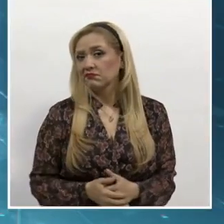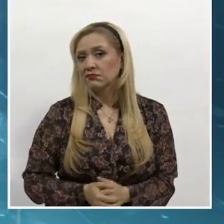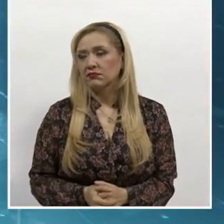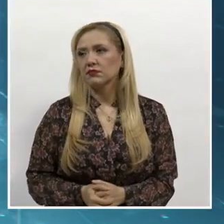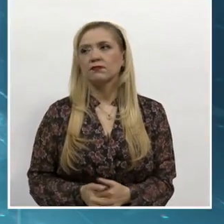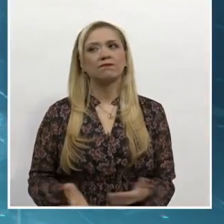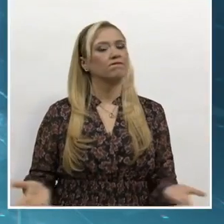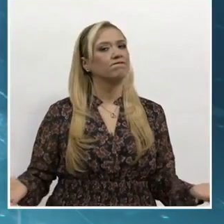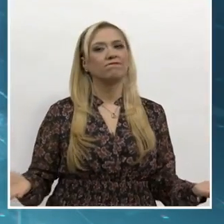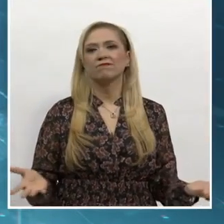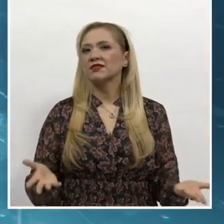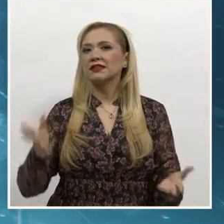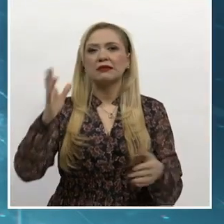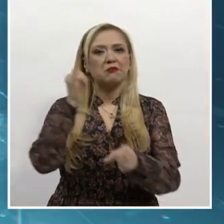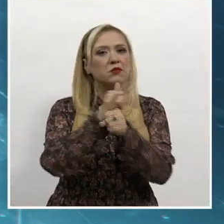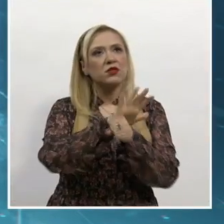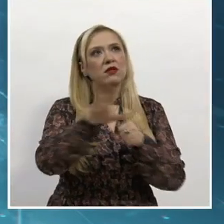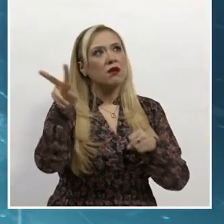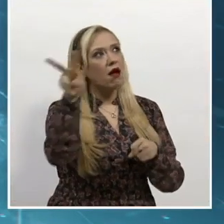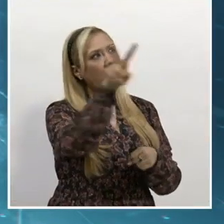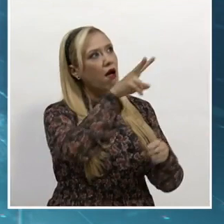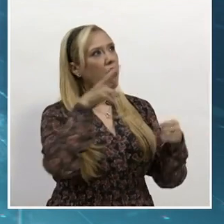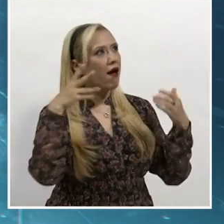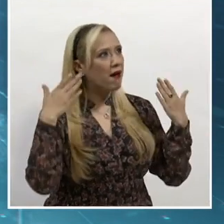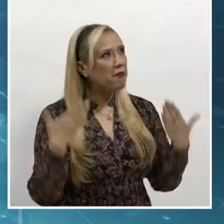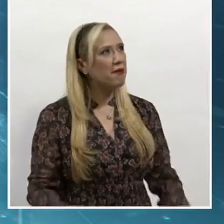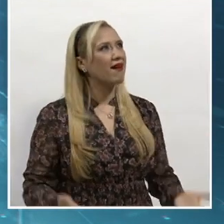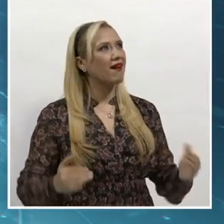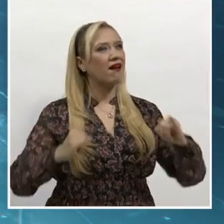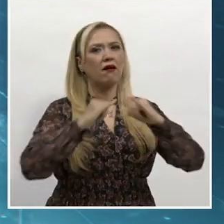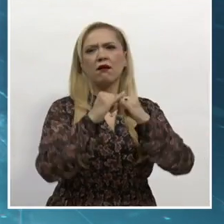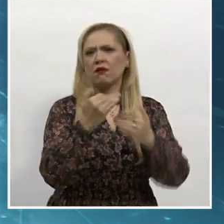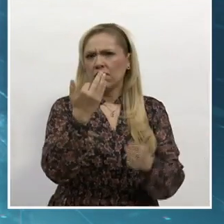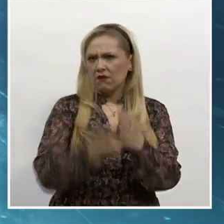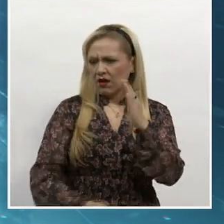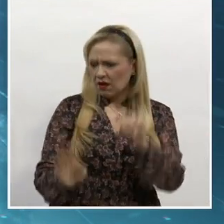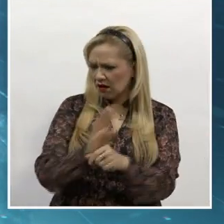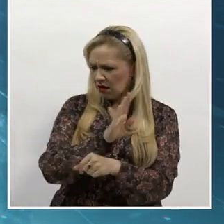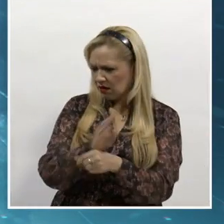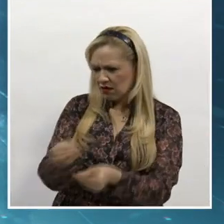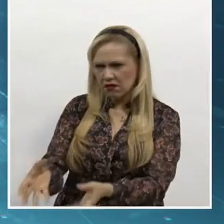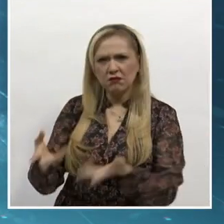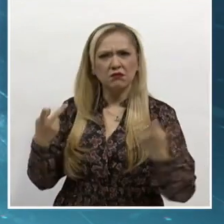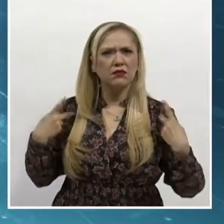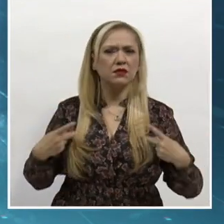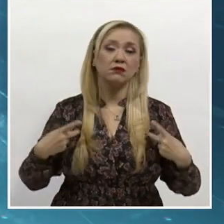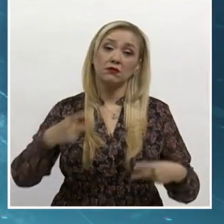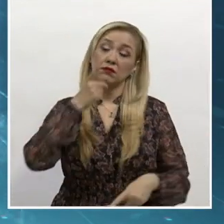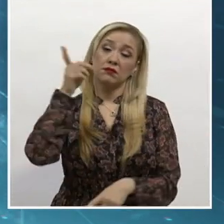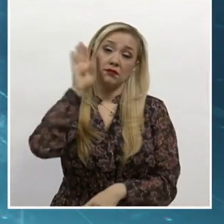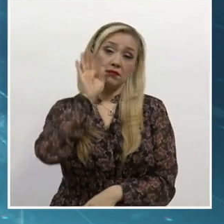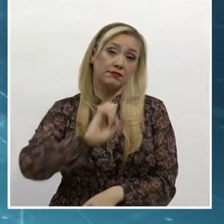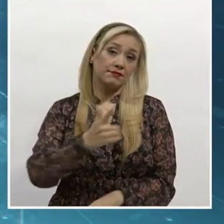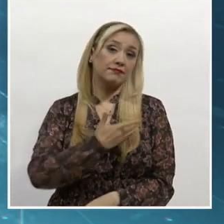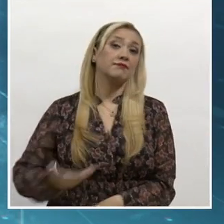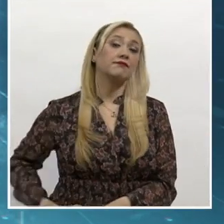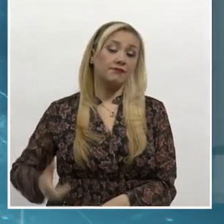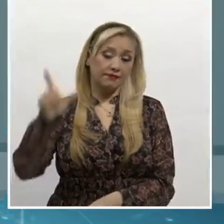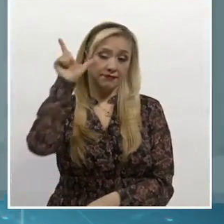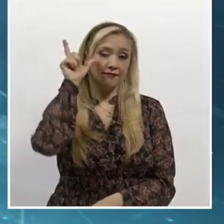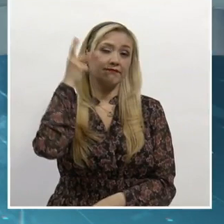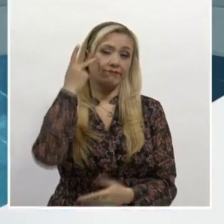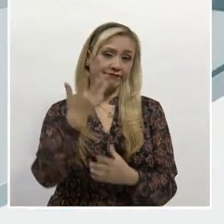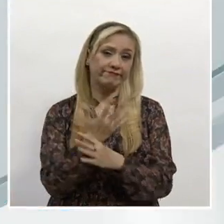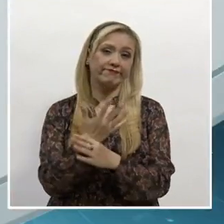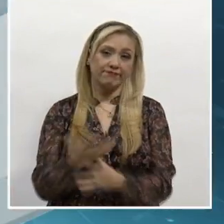No habrá confianza en las instituciones si su actuar no se traduce en beneficios sociales, asegura la ministra presidenta Norma Lucía Piña.